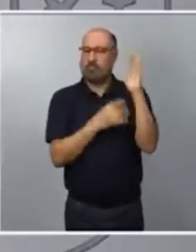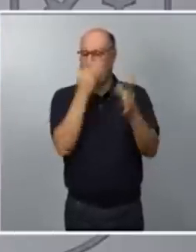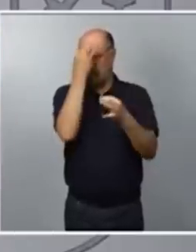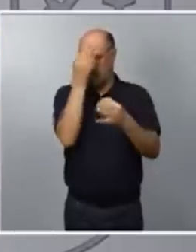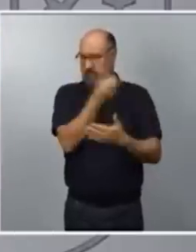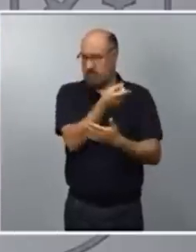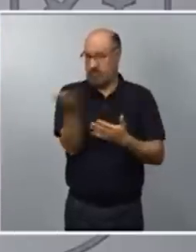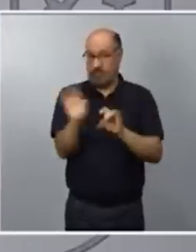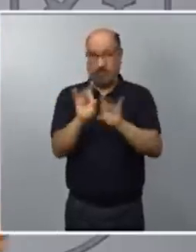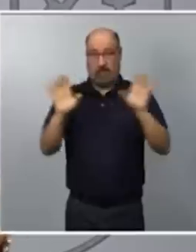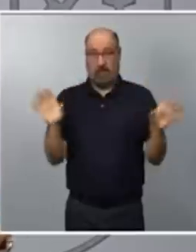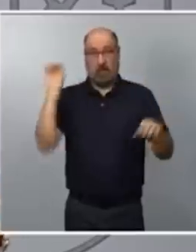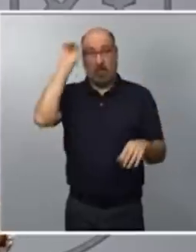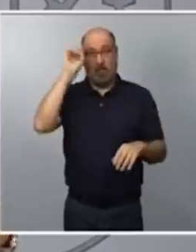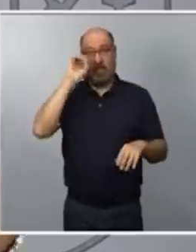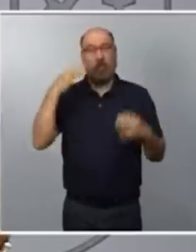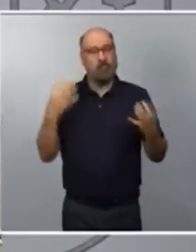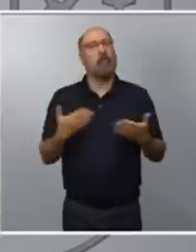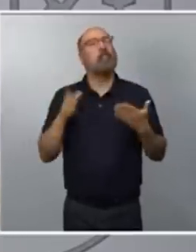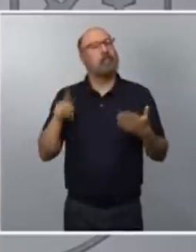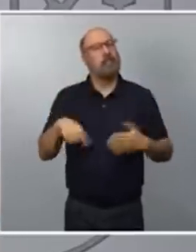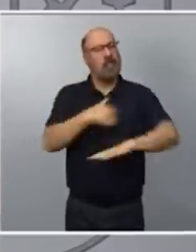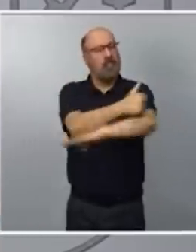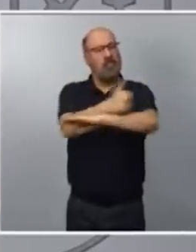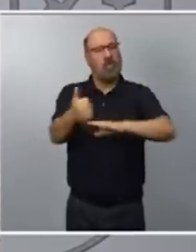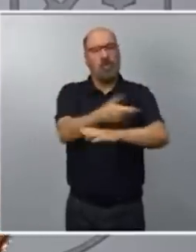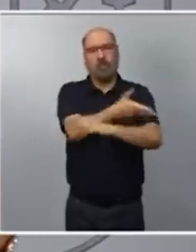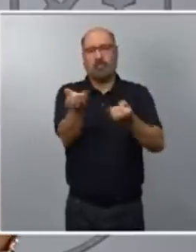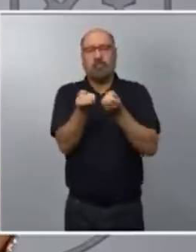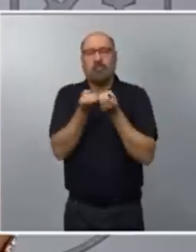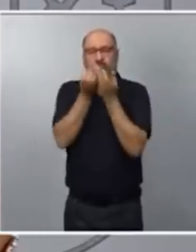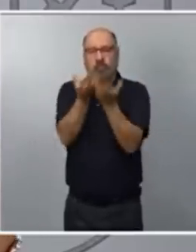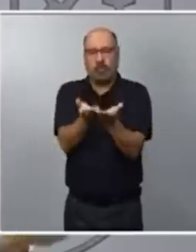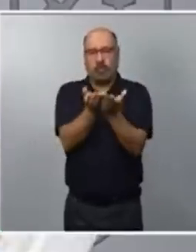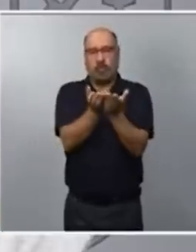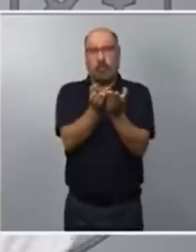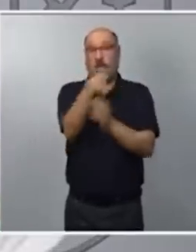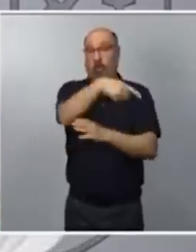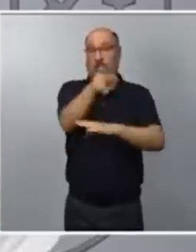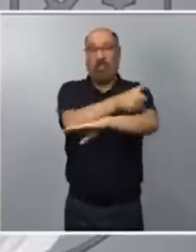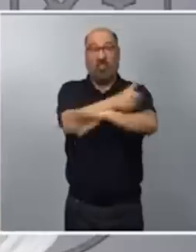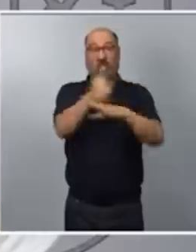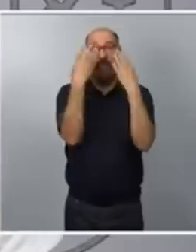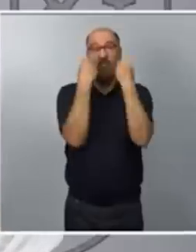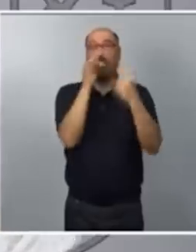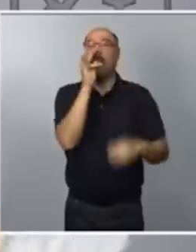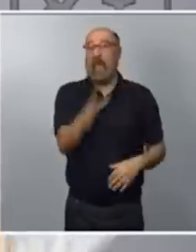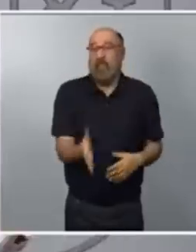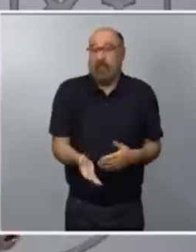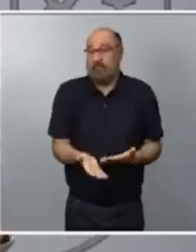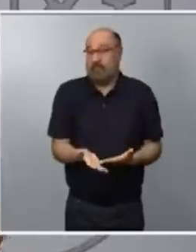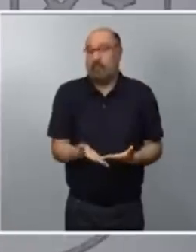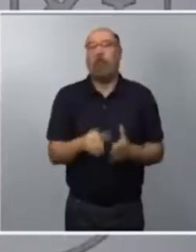nuestras consideraciones y también pedagógicos con la ciudadanía, que imagino que no entiende nada, pero que está aquí desde hace 40 años.